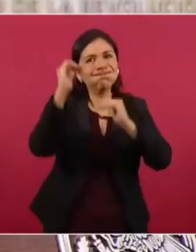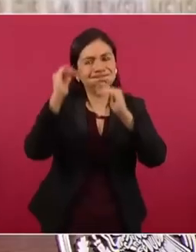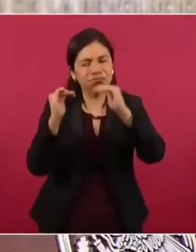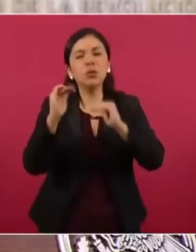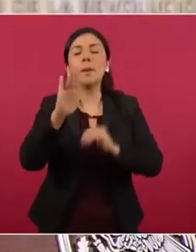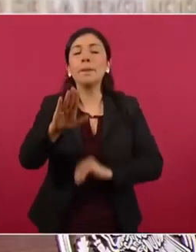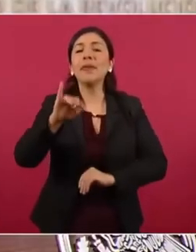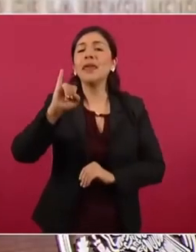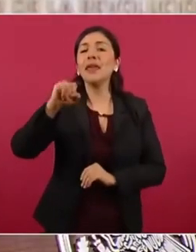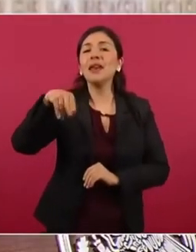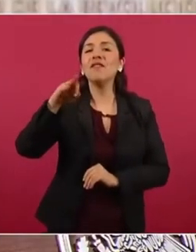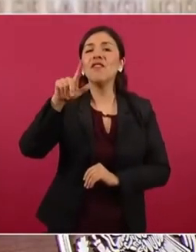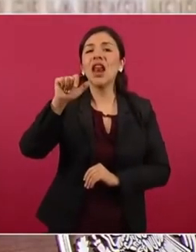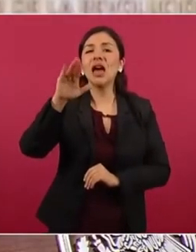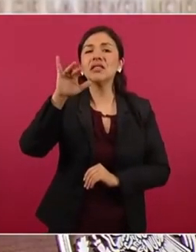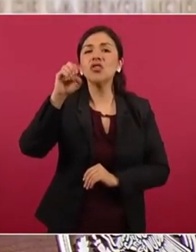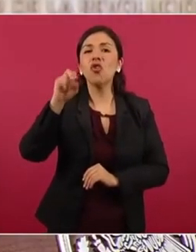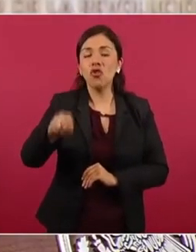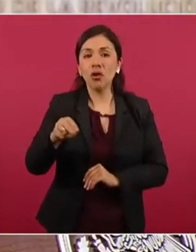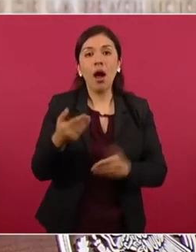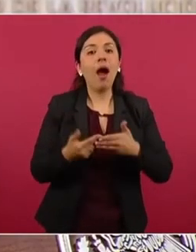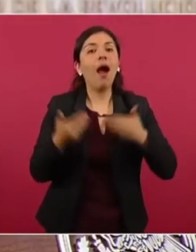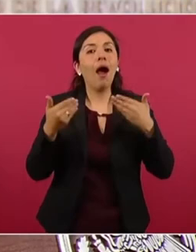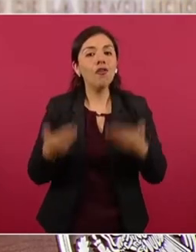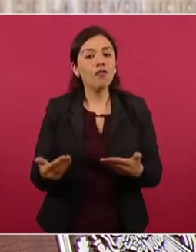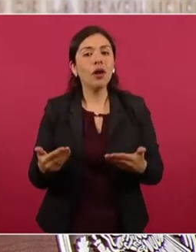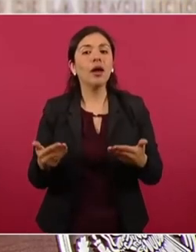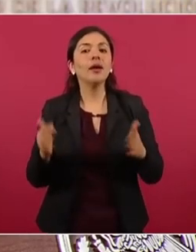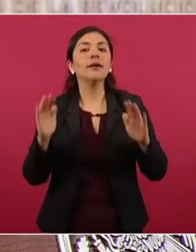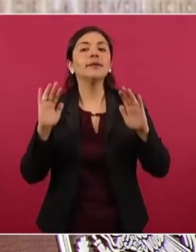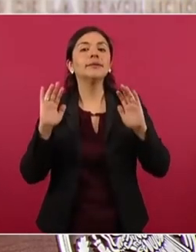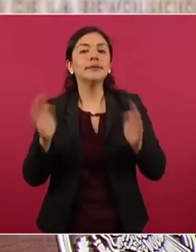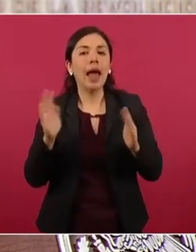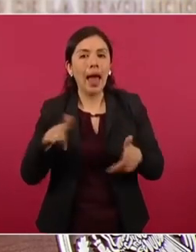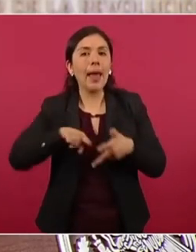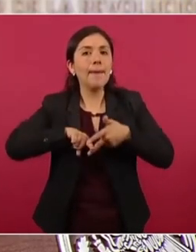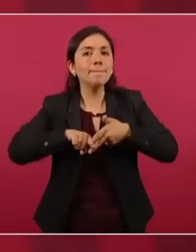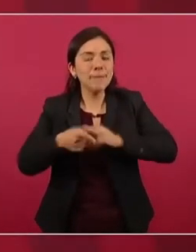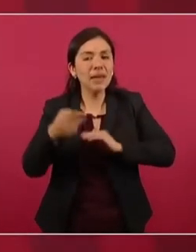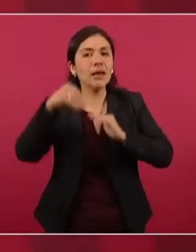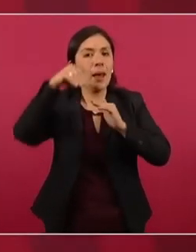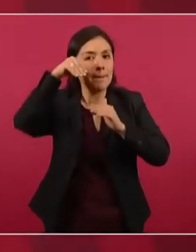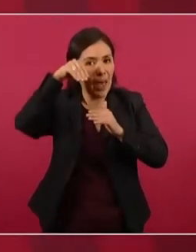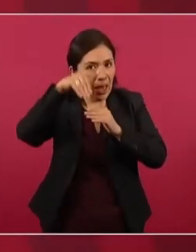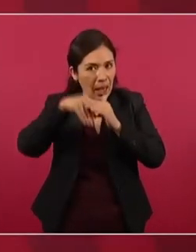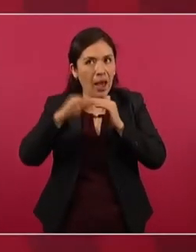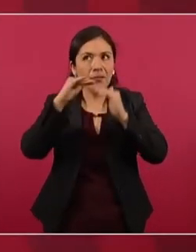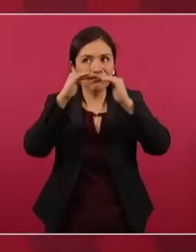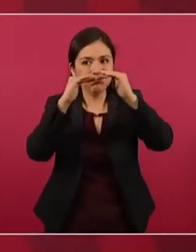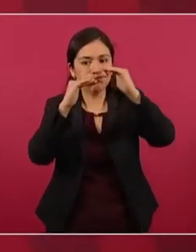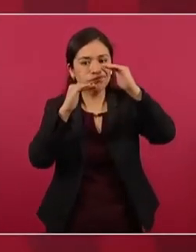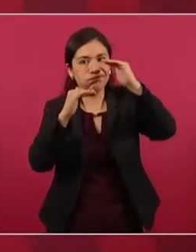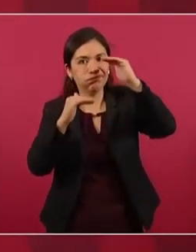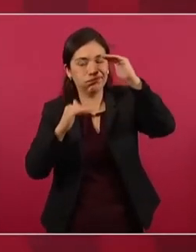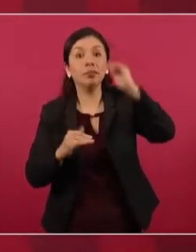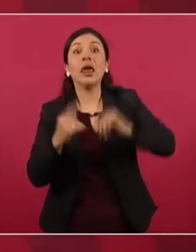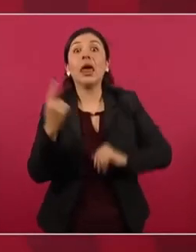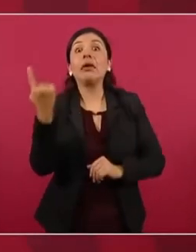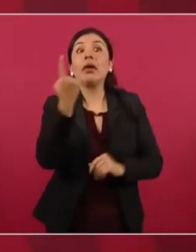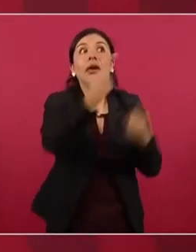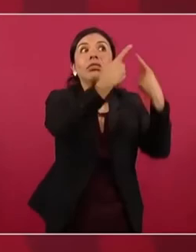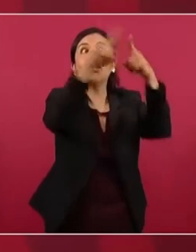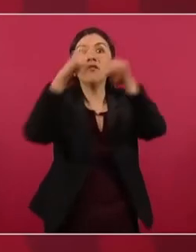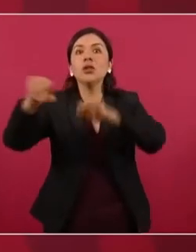ya va a la baja, a diferencia de otros